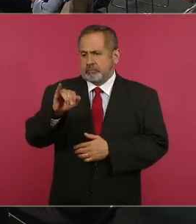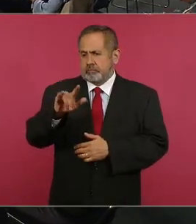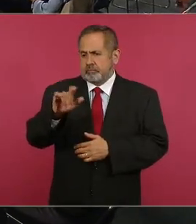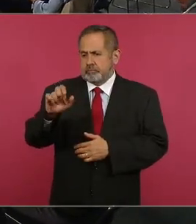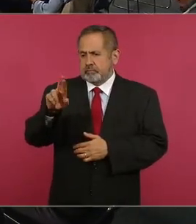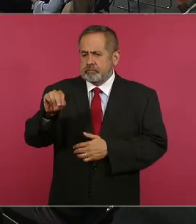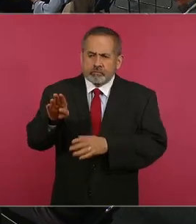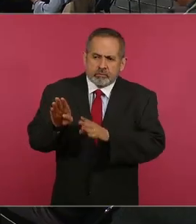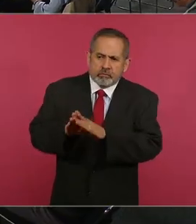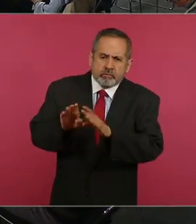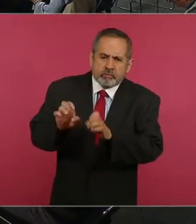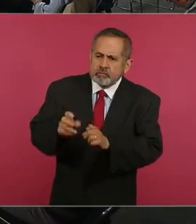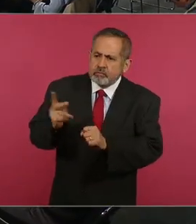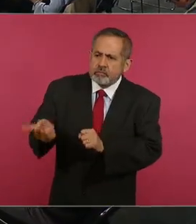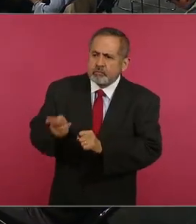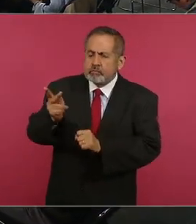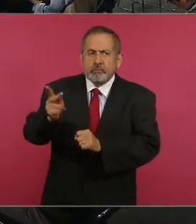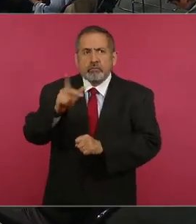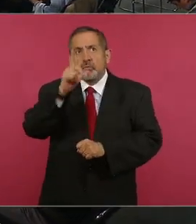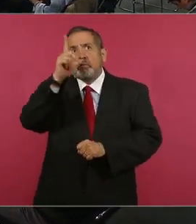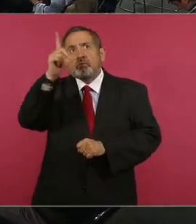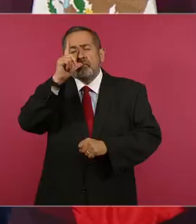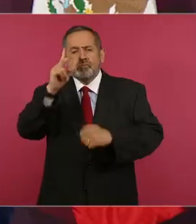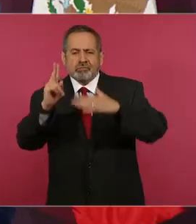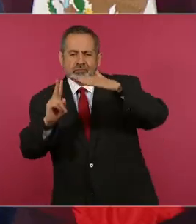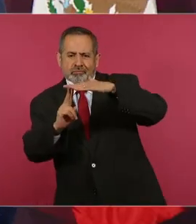del servicio eléctrico?